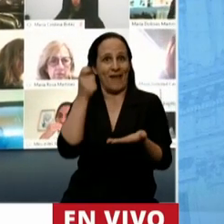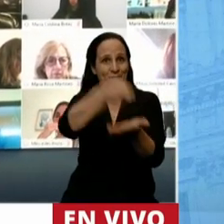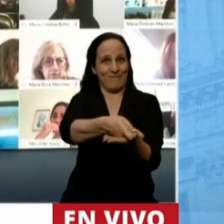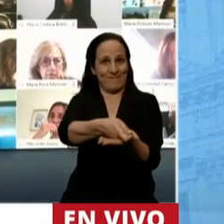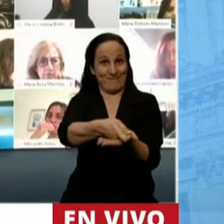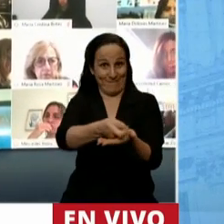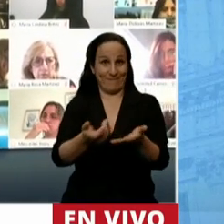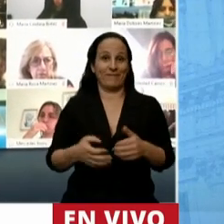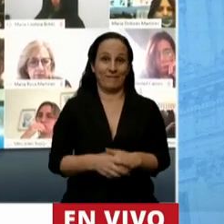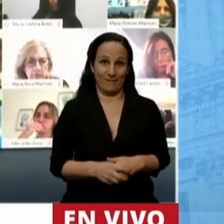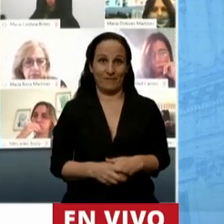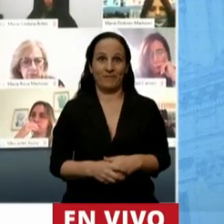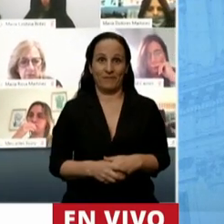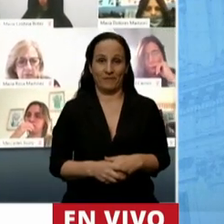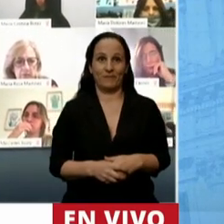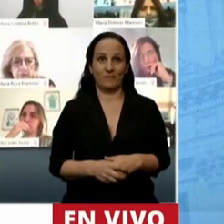también